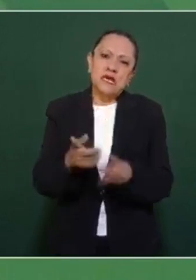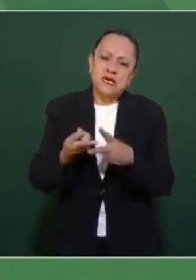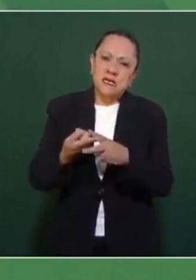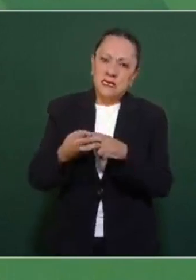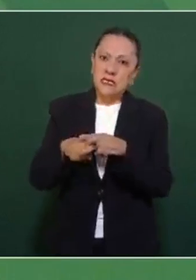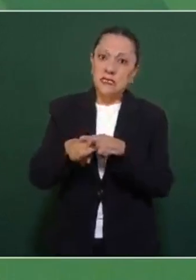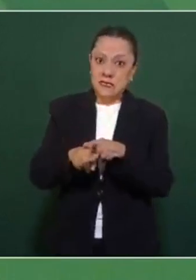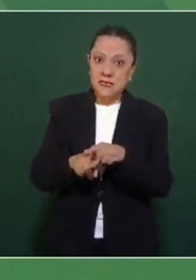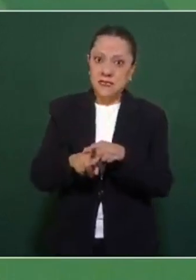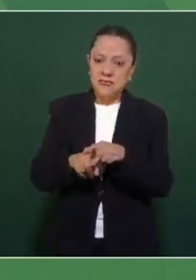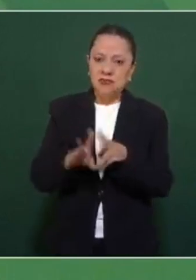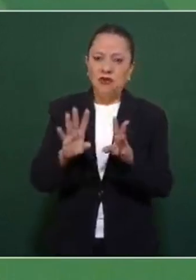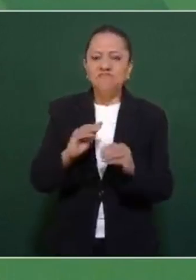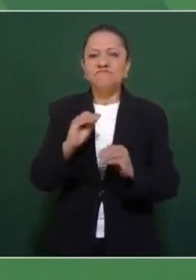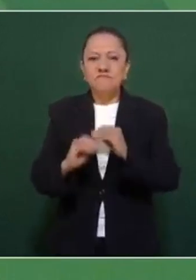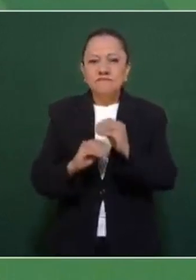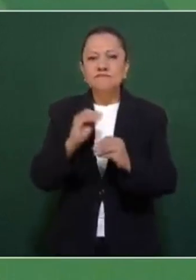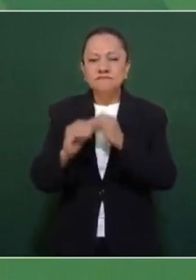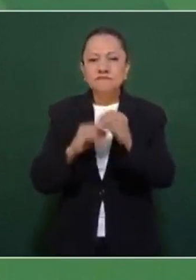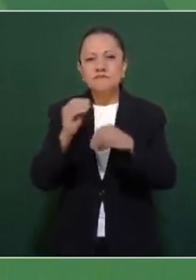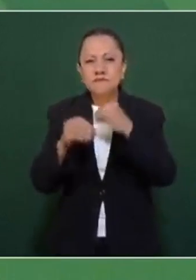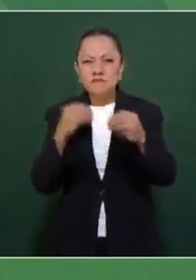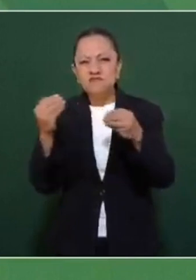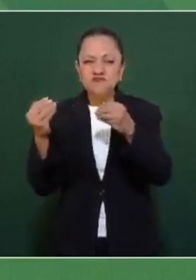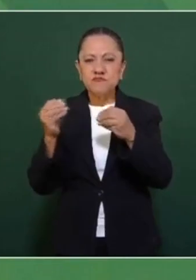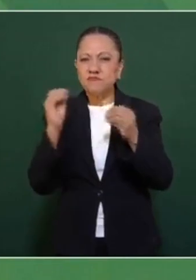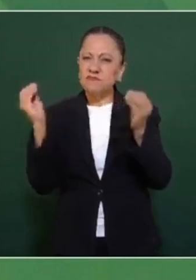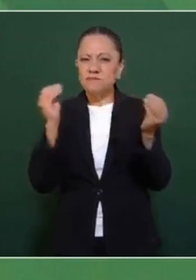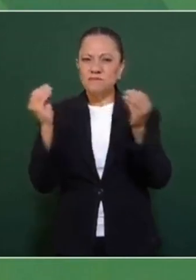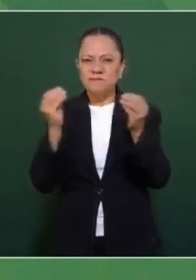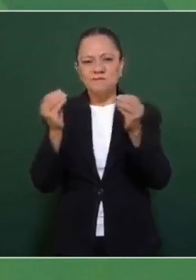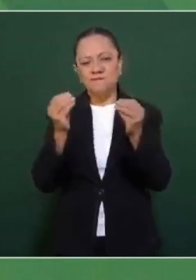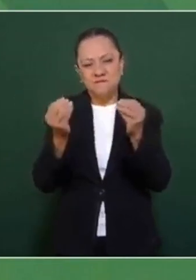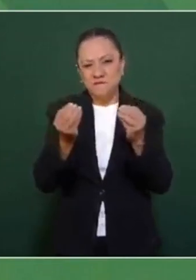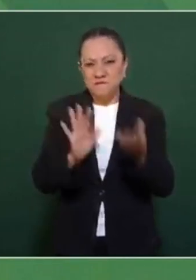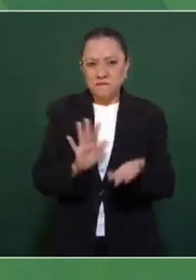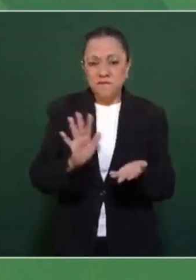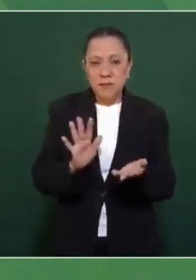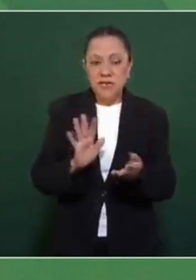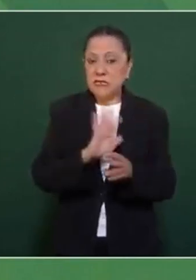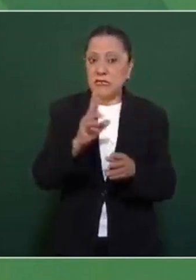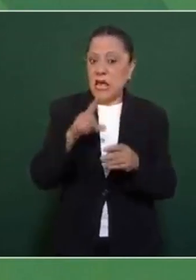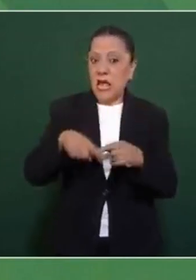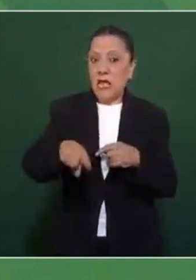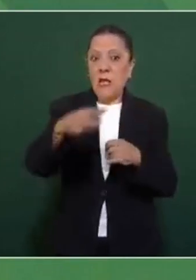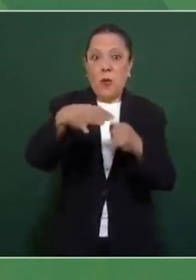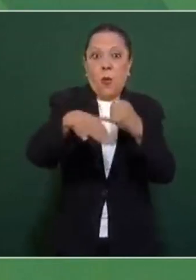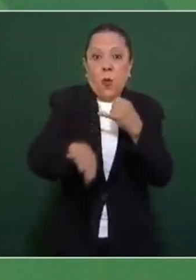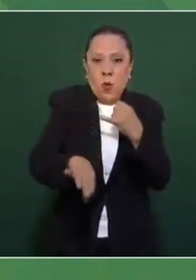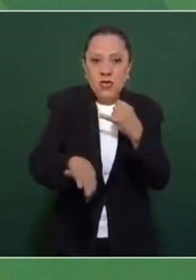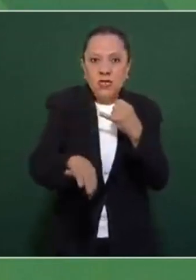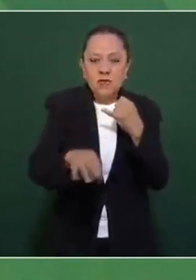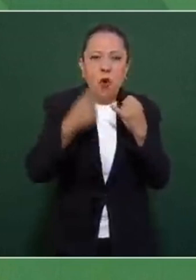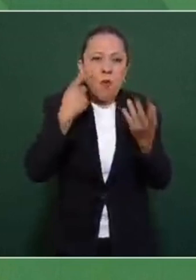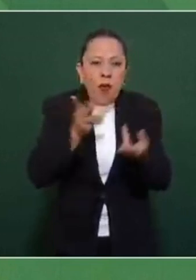el debate, vamos a decir, final en